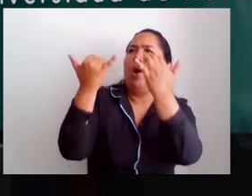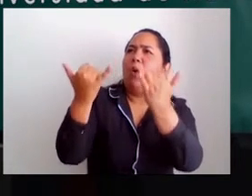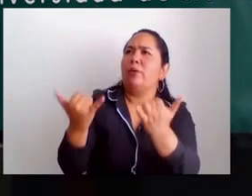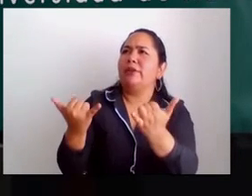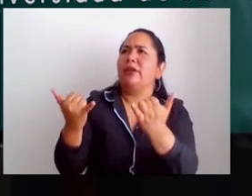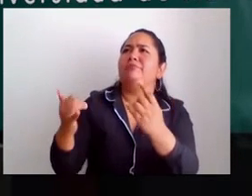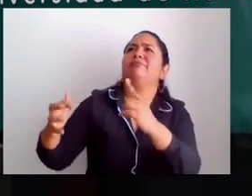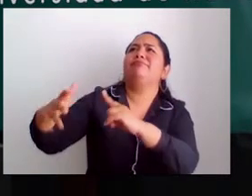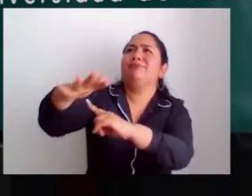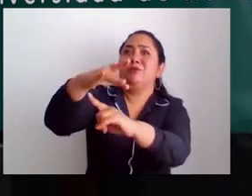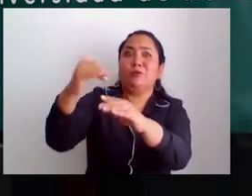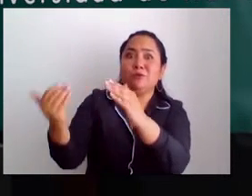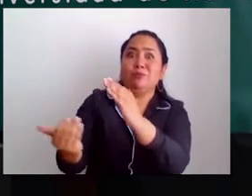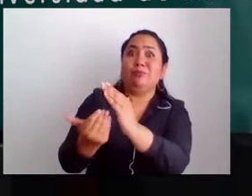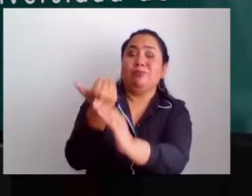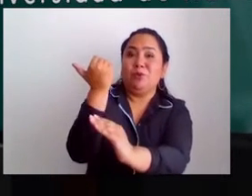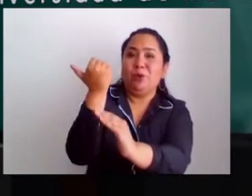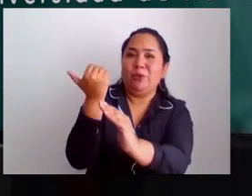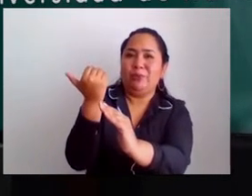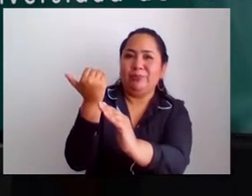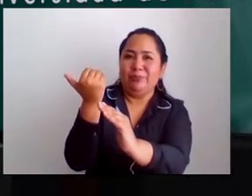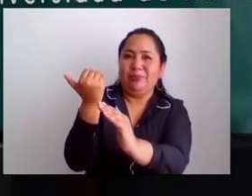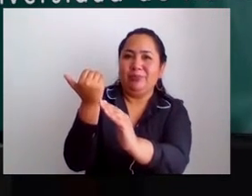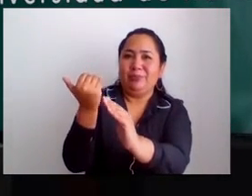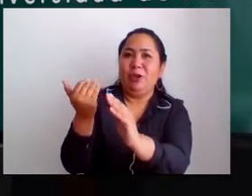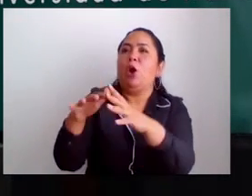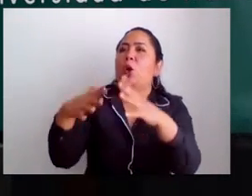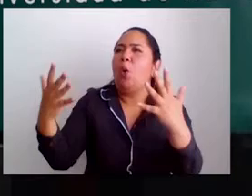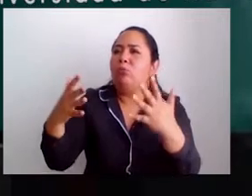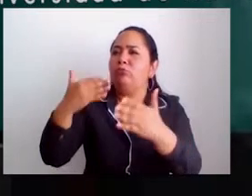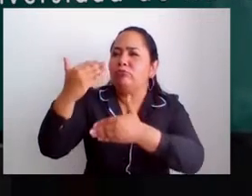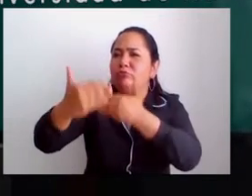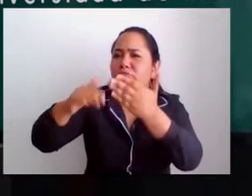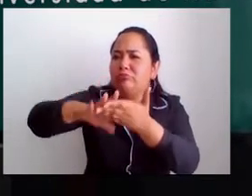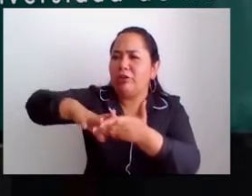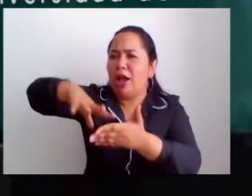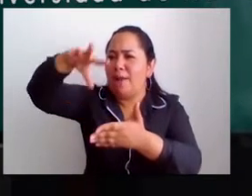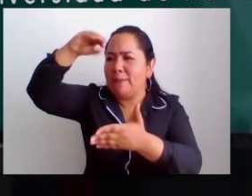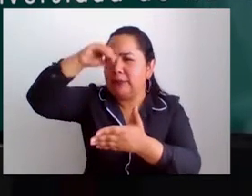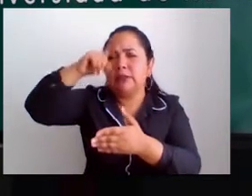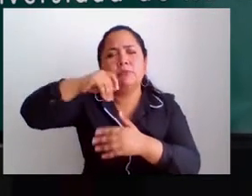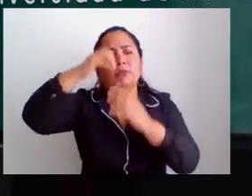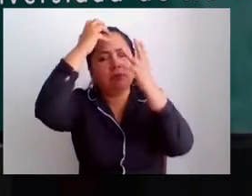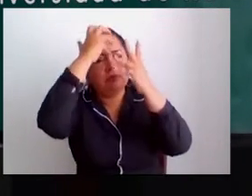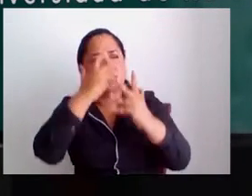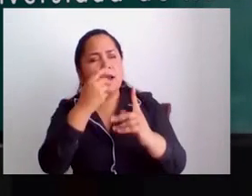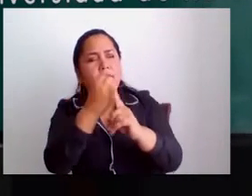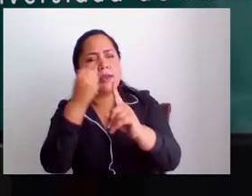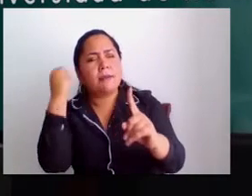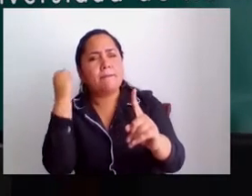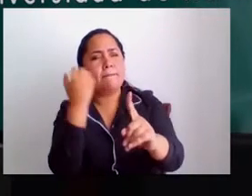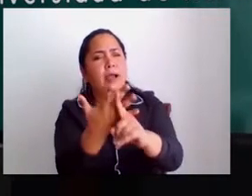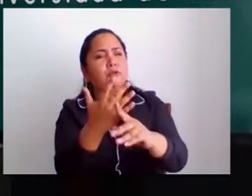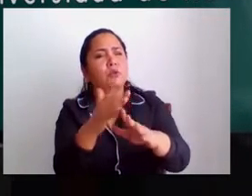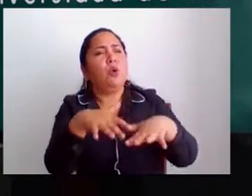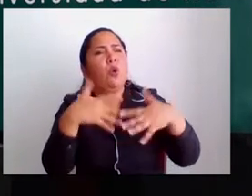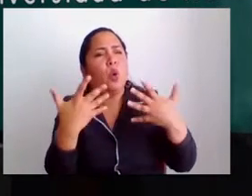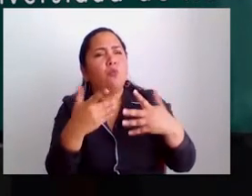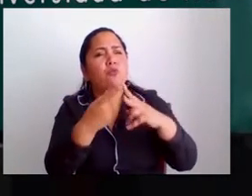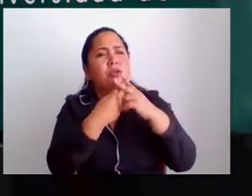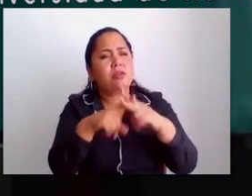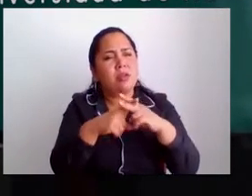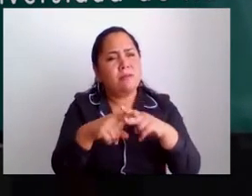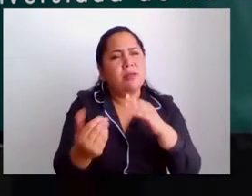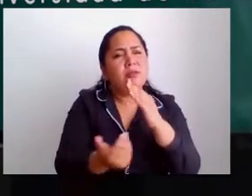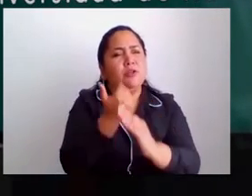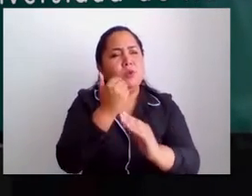la proposición de lineamientos en cuanto a los resultados de aprendizaje. Tenemos que evaluar el impacto de estos nuevos elementos en